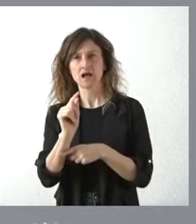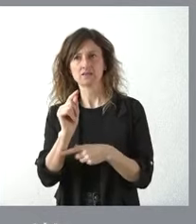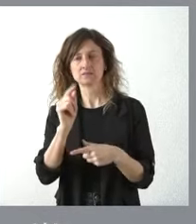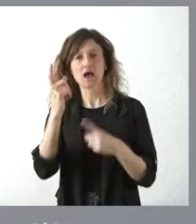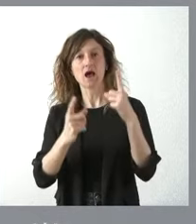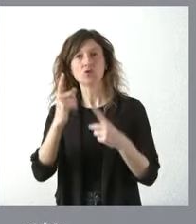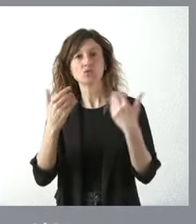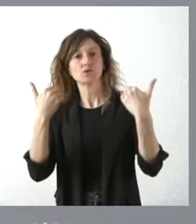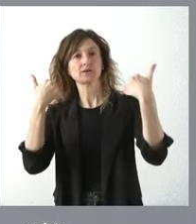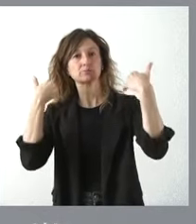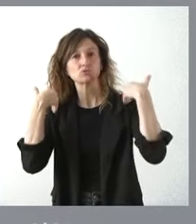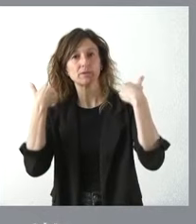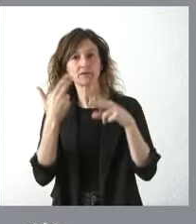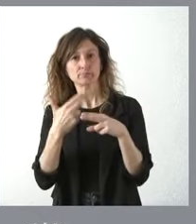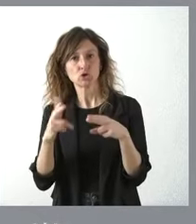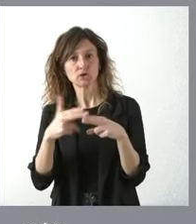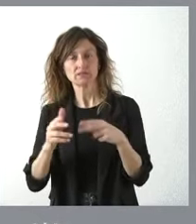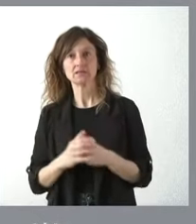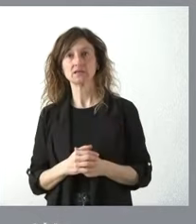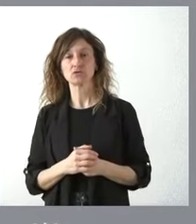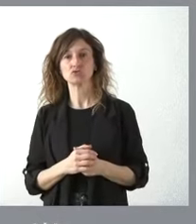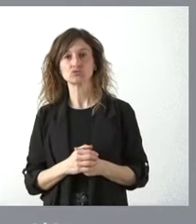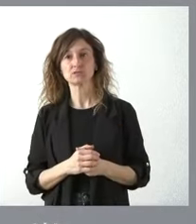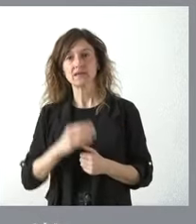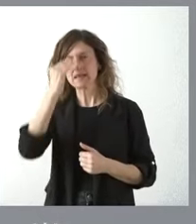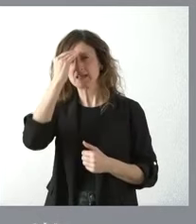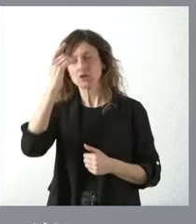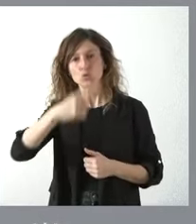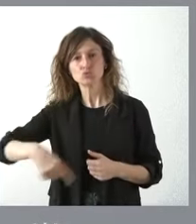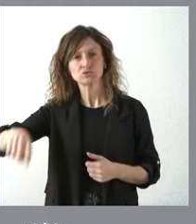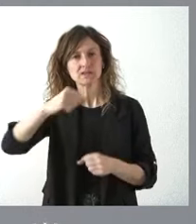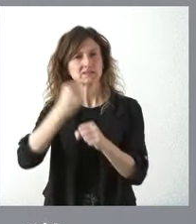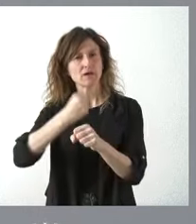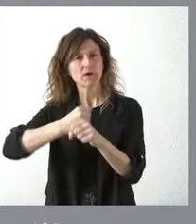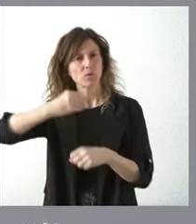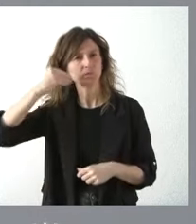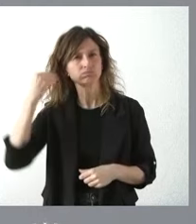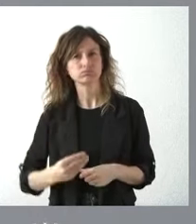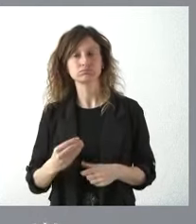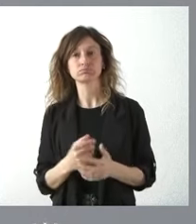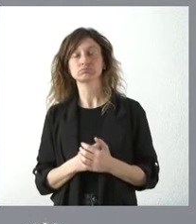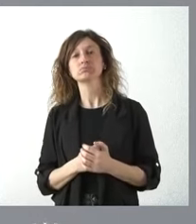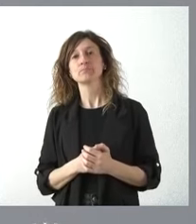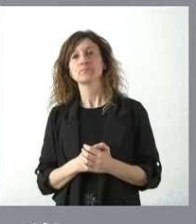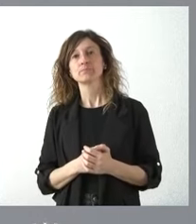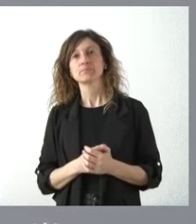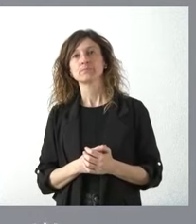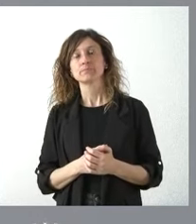algunos responsables políticos y por tanto creo que hacen ustedes un trabajo extraordinario forman parte de los derechos y